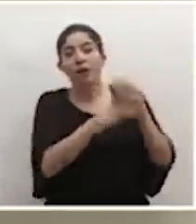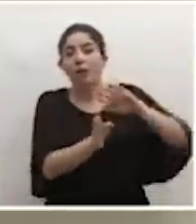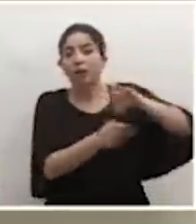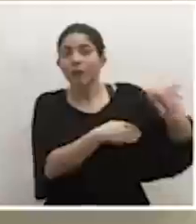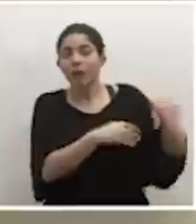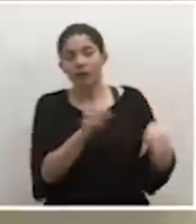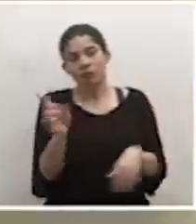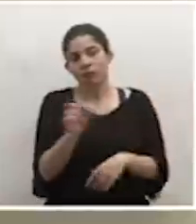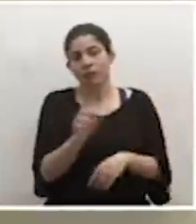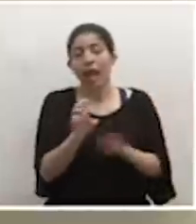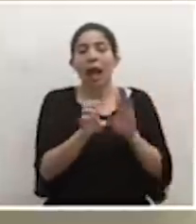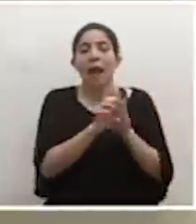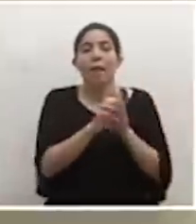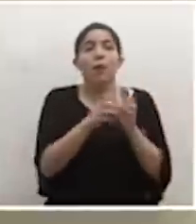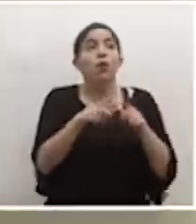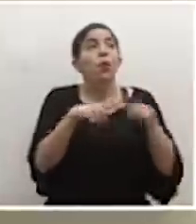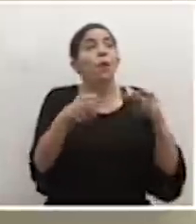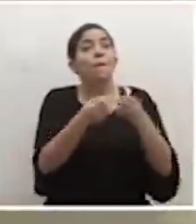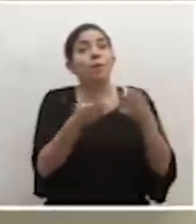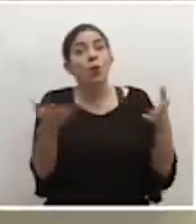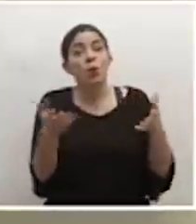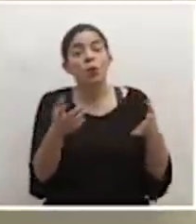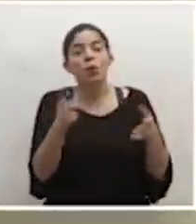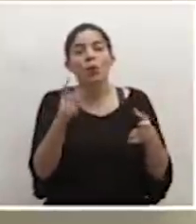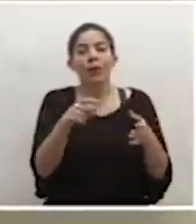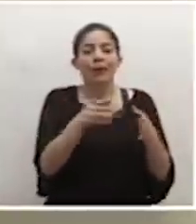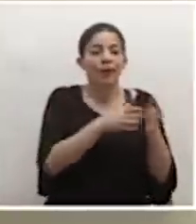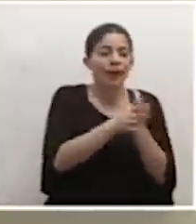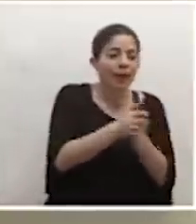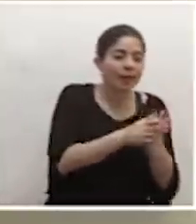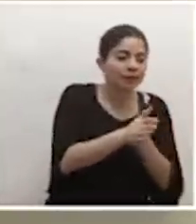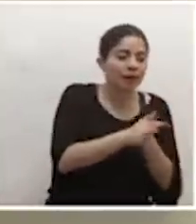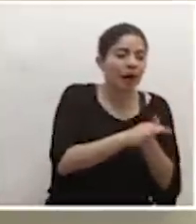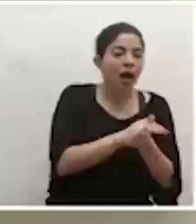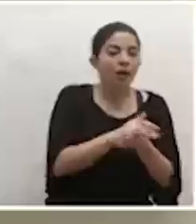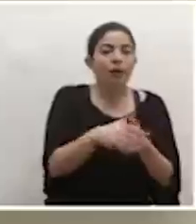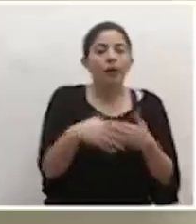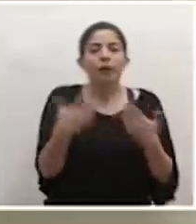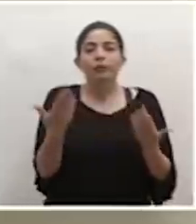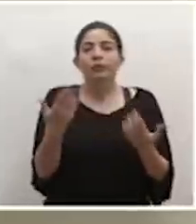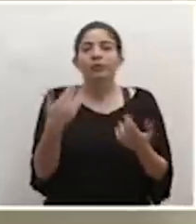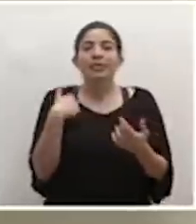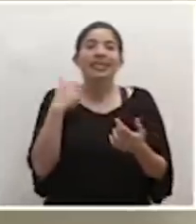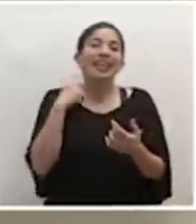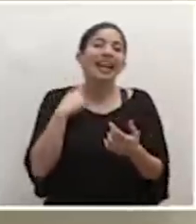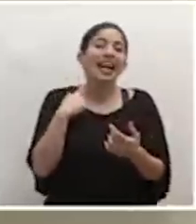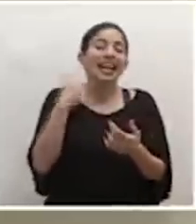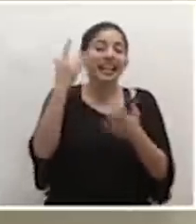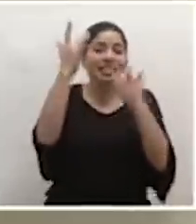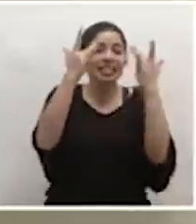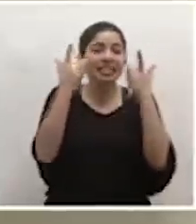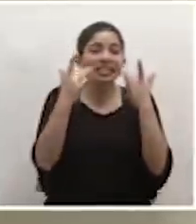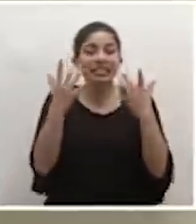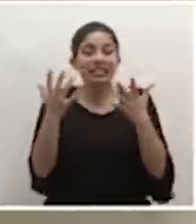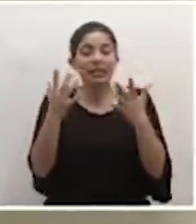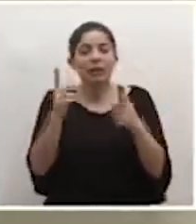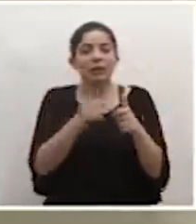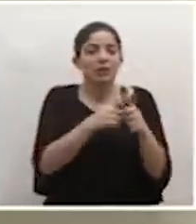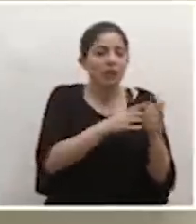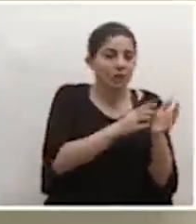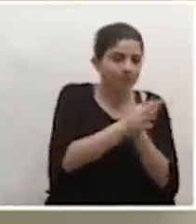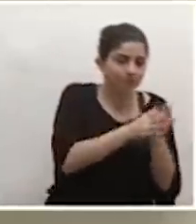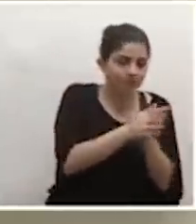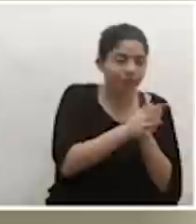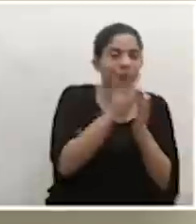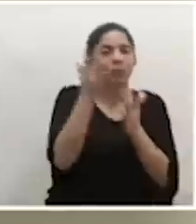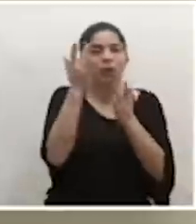estamos en un lugar público y eventualmente que hay ganas de tocarse la cara, hay que lavarse las manos